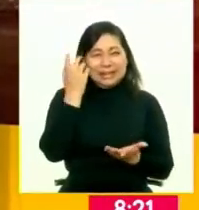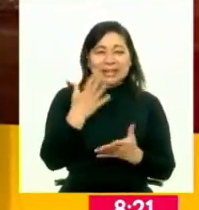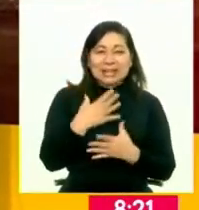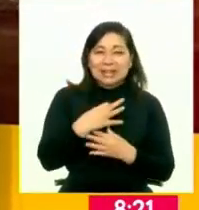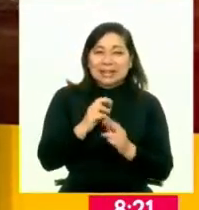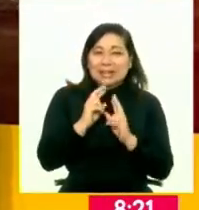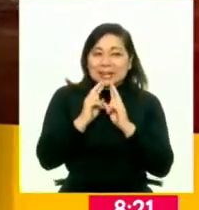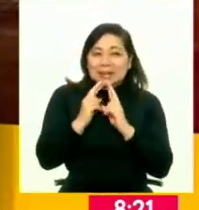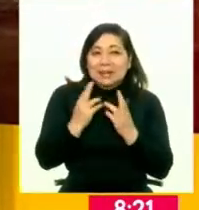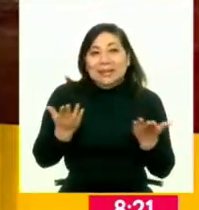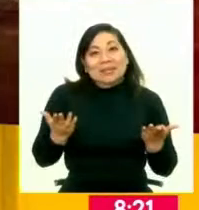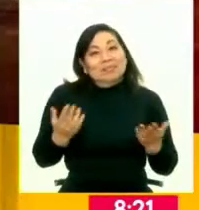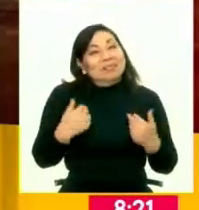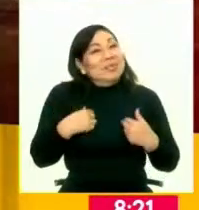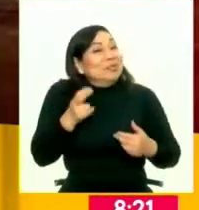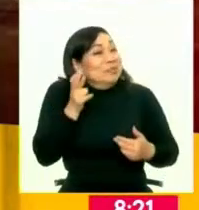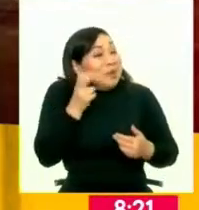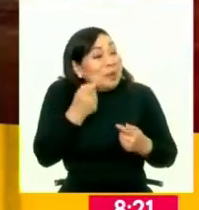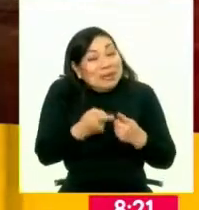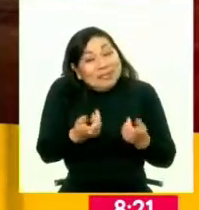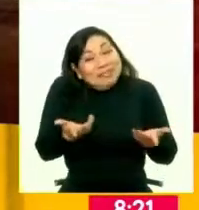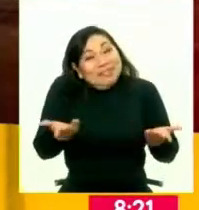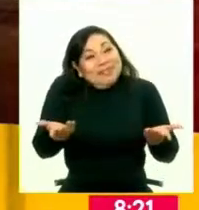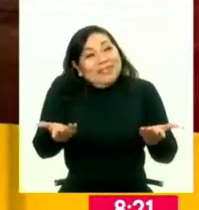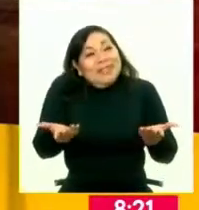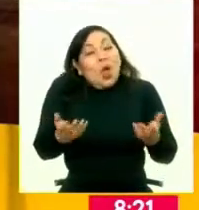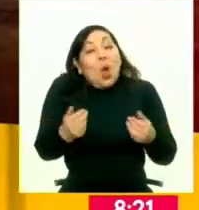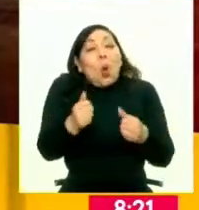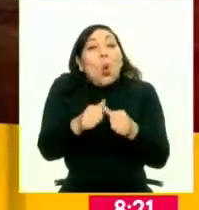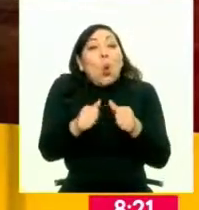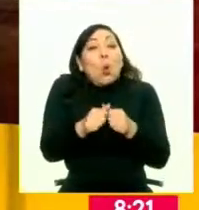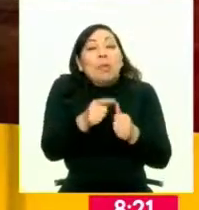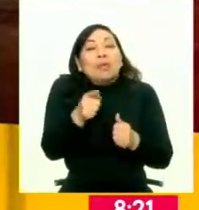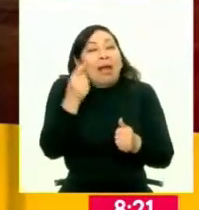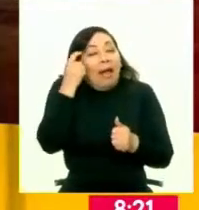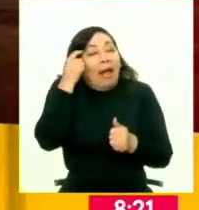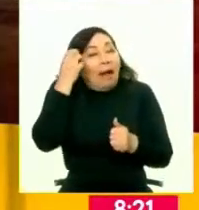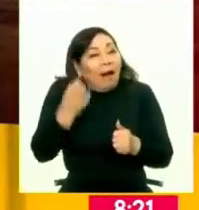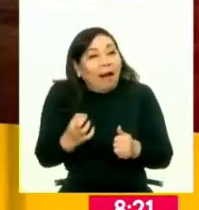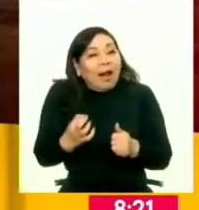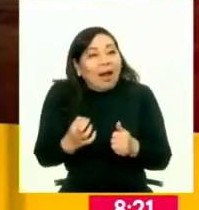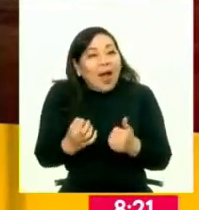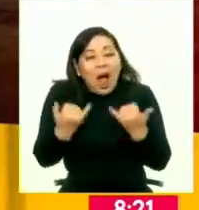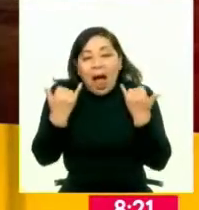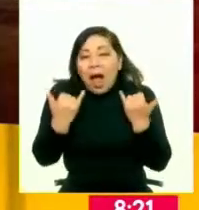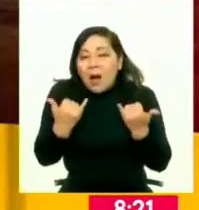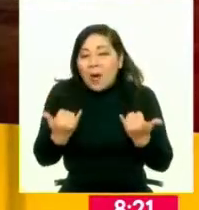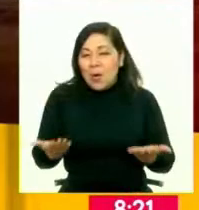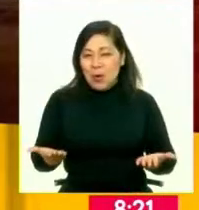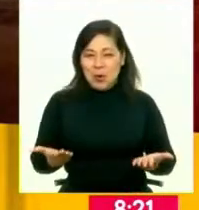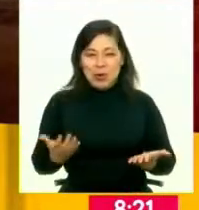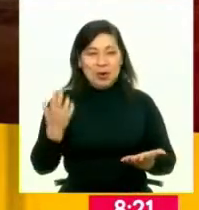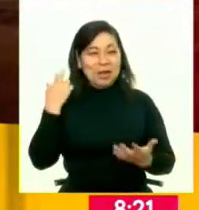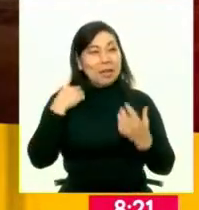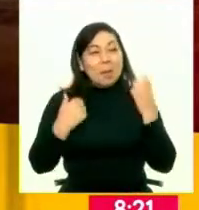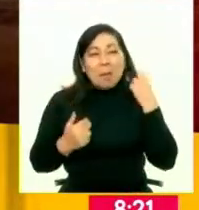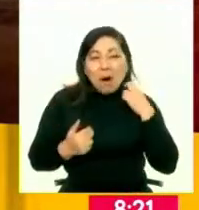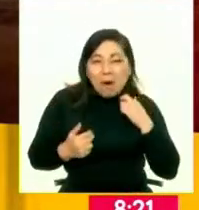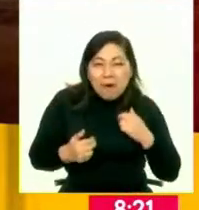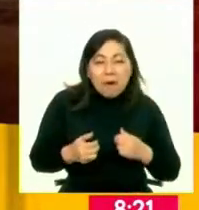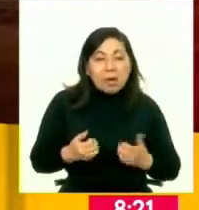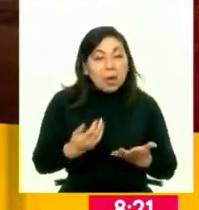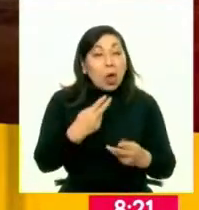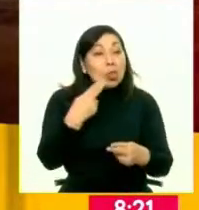encantaría que me respondan, no los voy a poder escuchar, pero ¿cuál es el número de peruanos que ustedes creen que existimos en estos momentos en que estamos vivos, que estamos